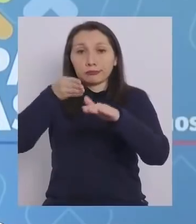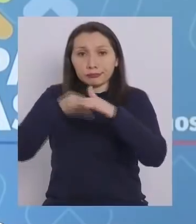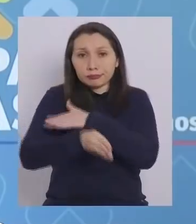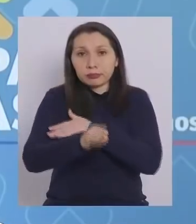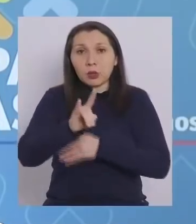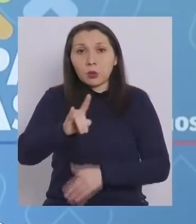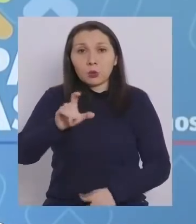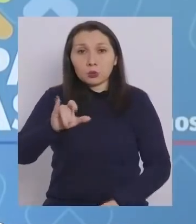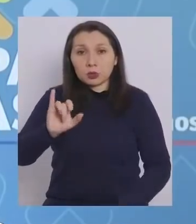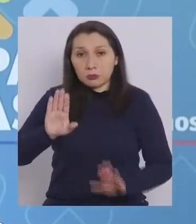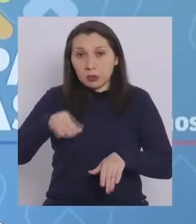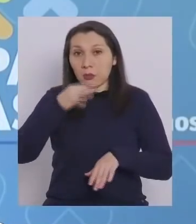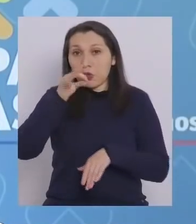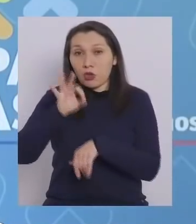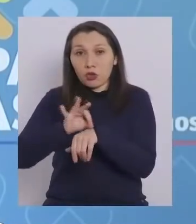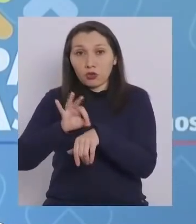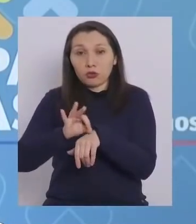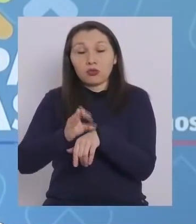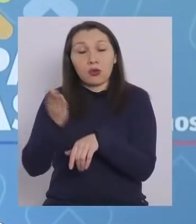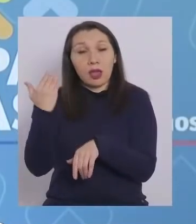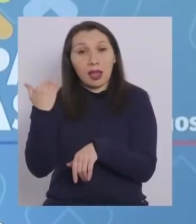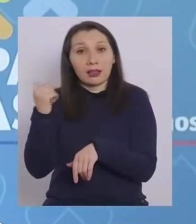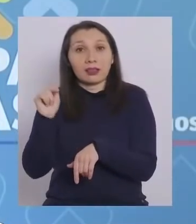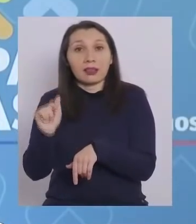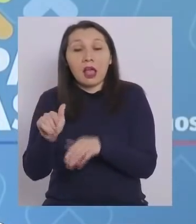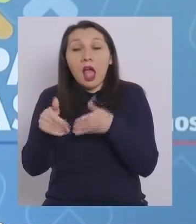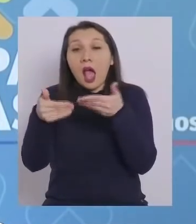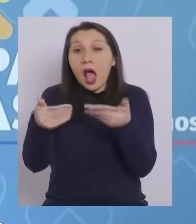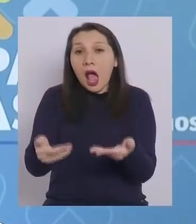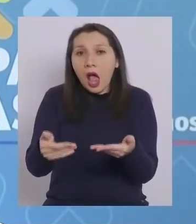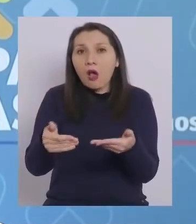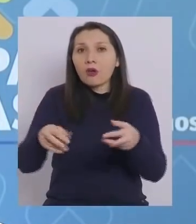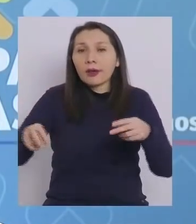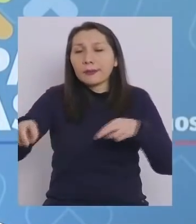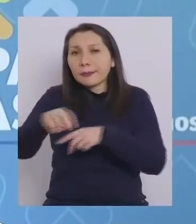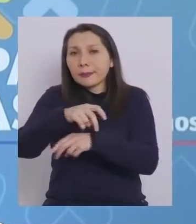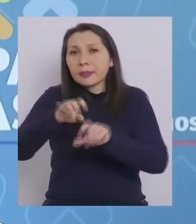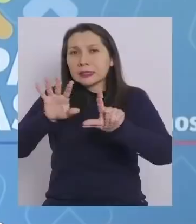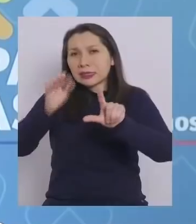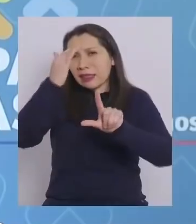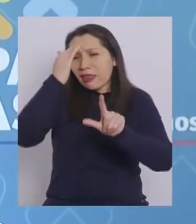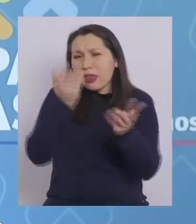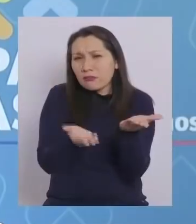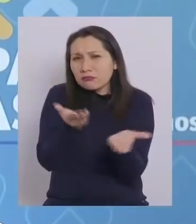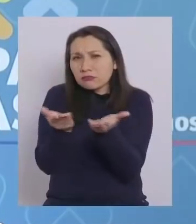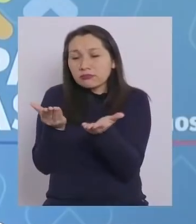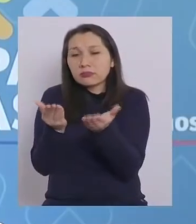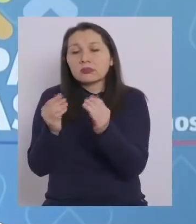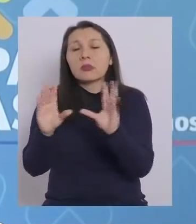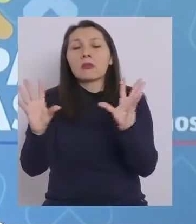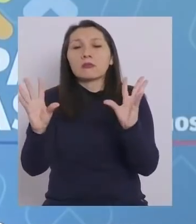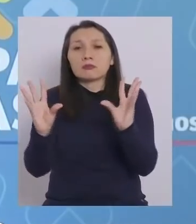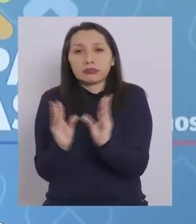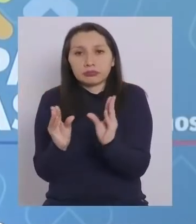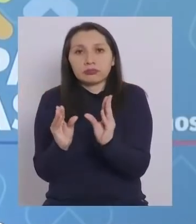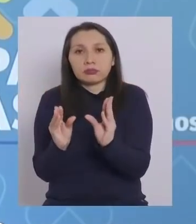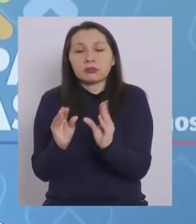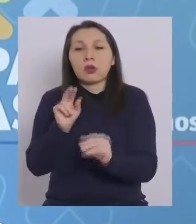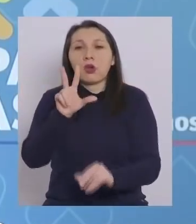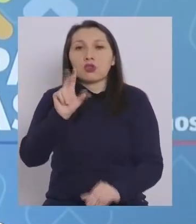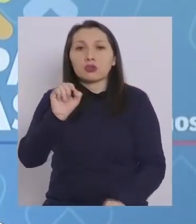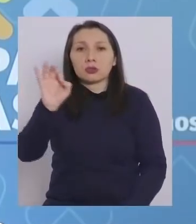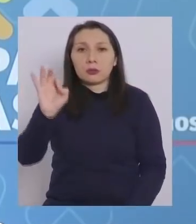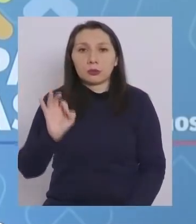críticas, como lo dijo el doctor Duñac. Pero ahora en una media móvil de siete días, muestra una disminución del